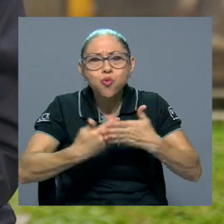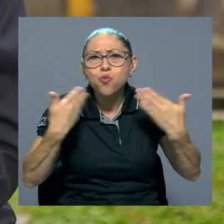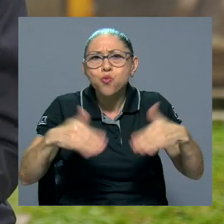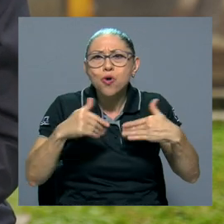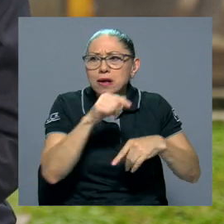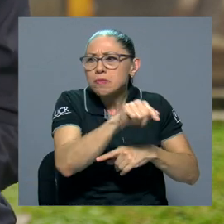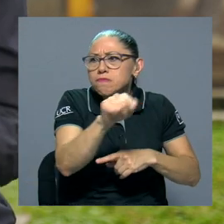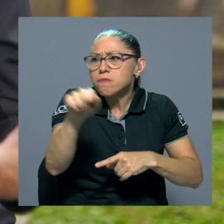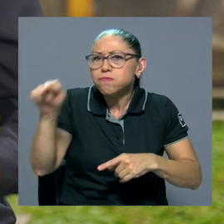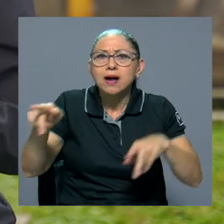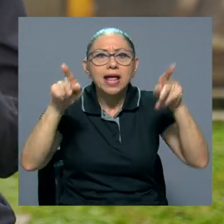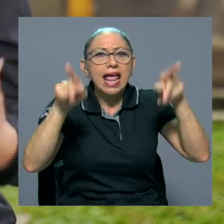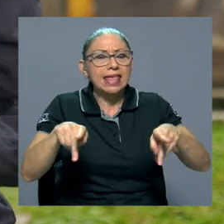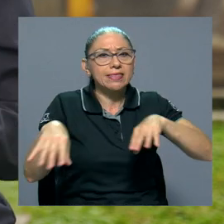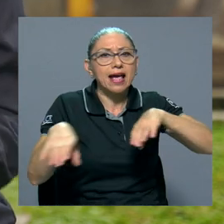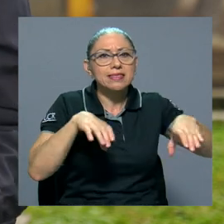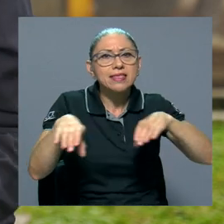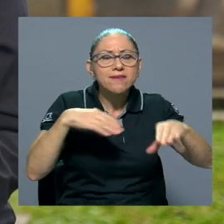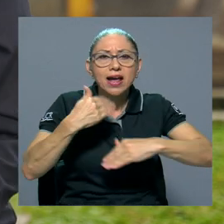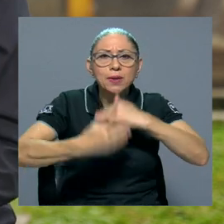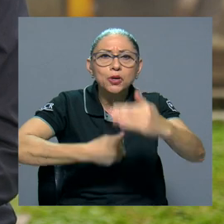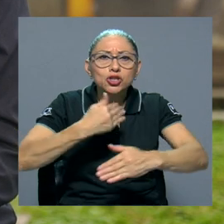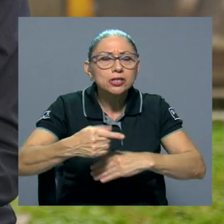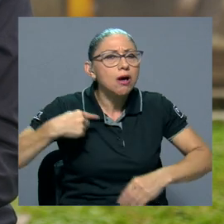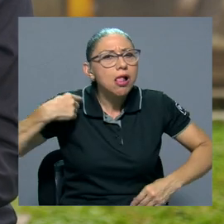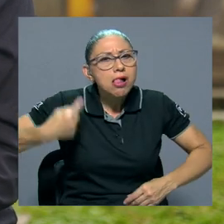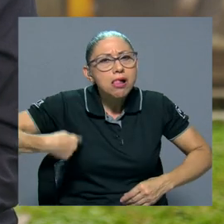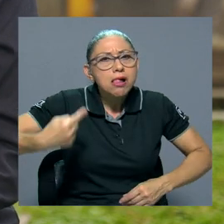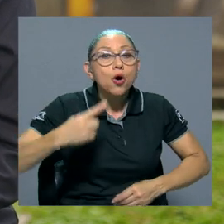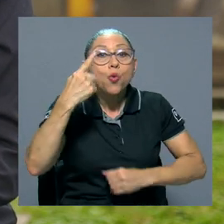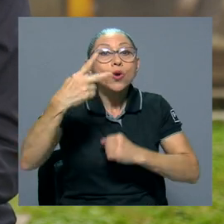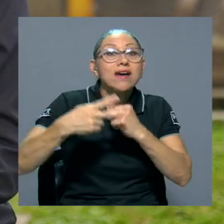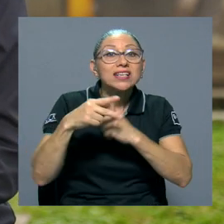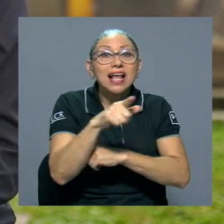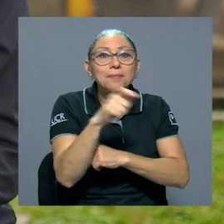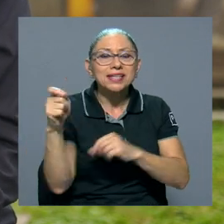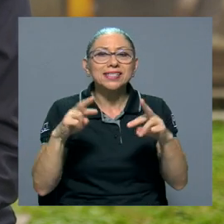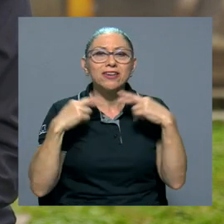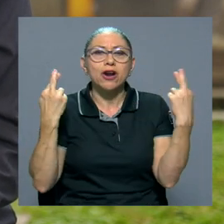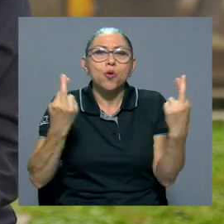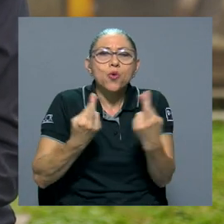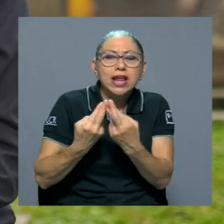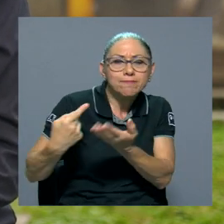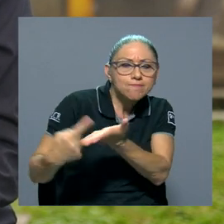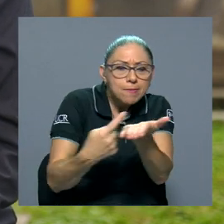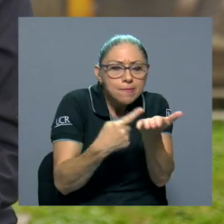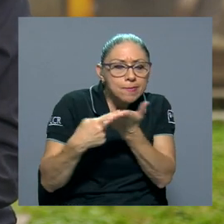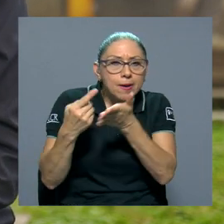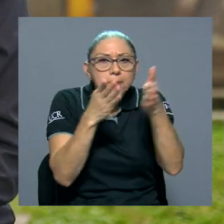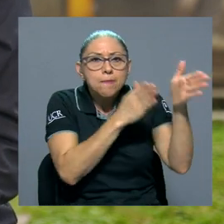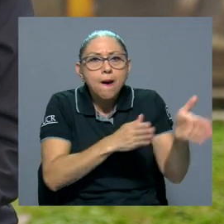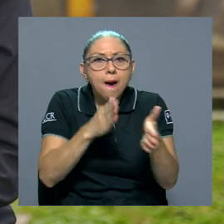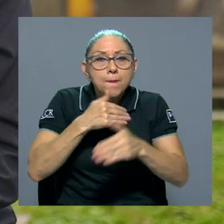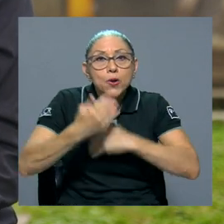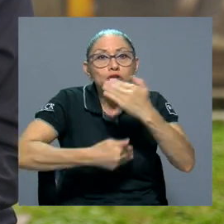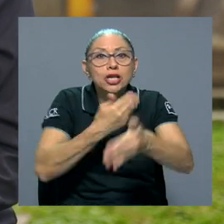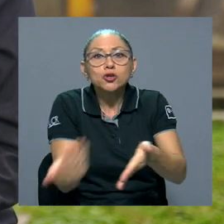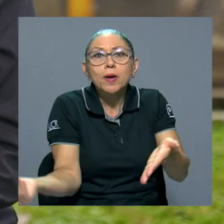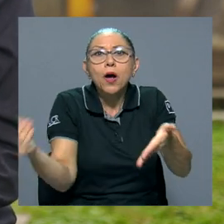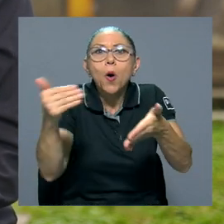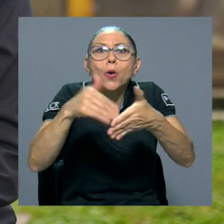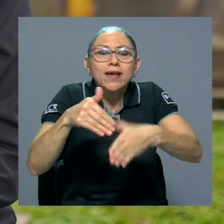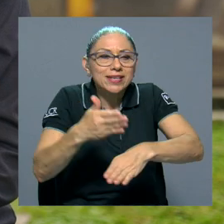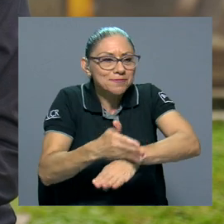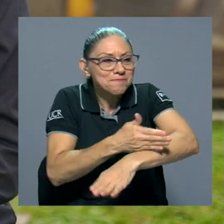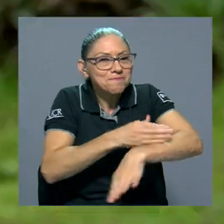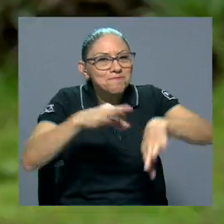gente muy activa en el proceso, que se reúne regularmente, una vez al mes, planea y lleva procesos para la